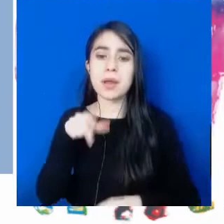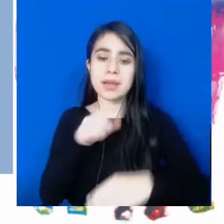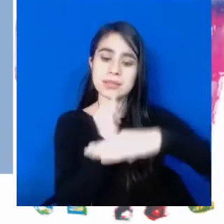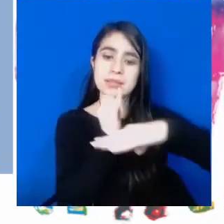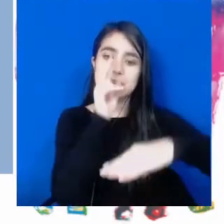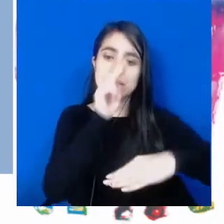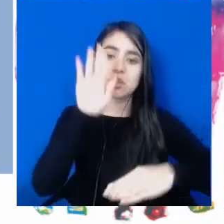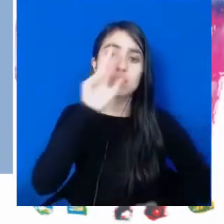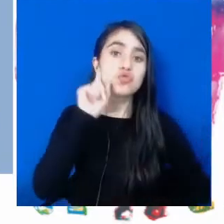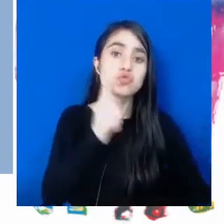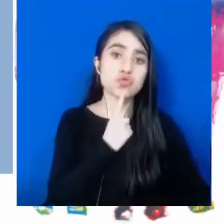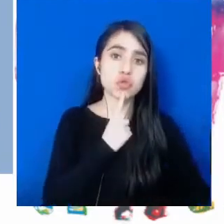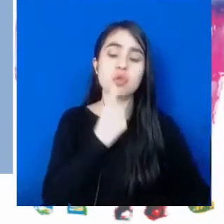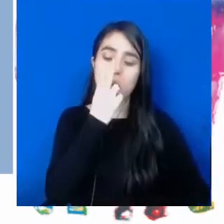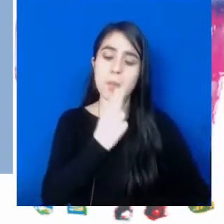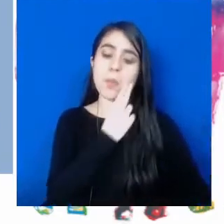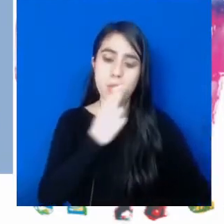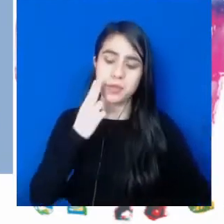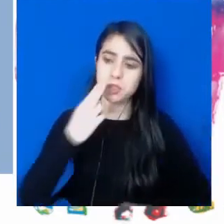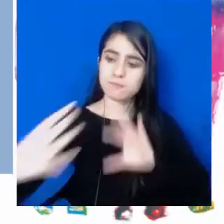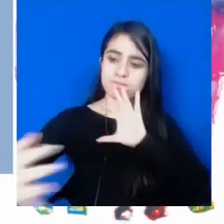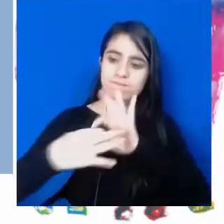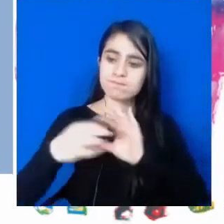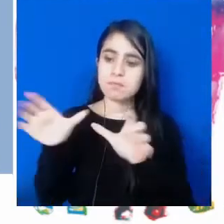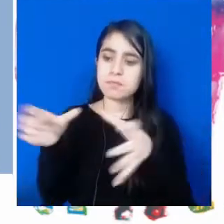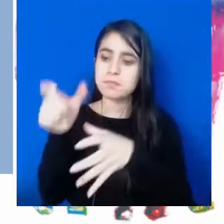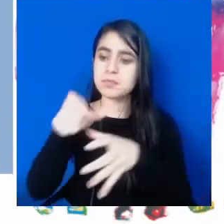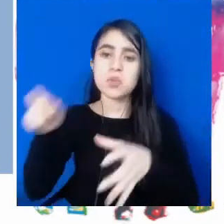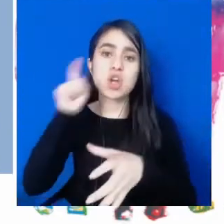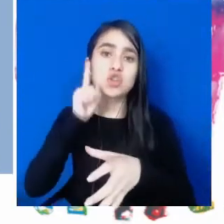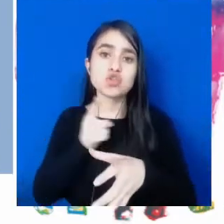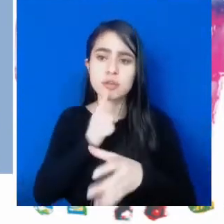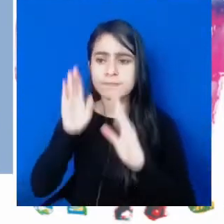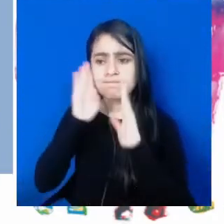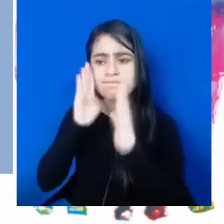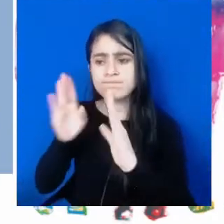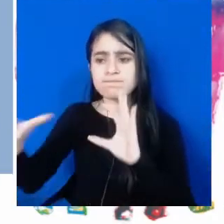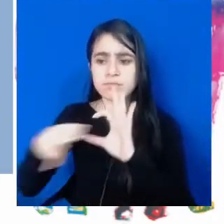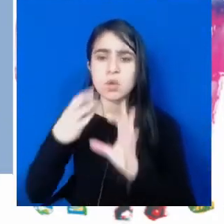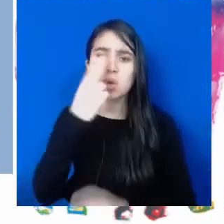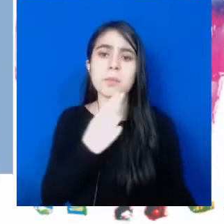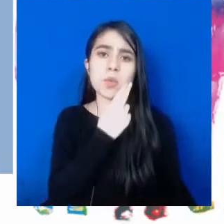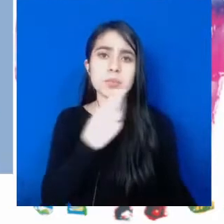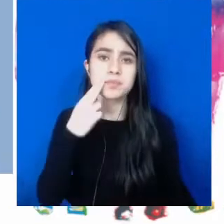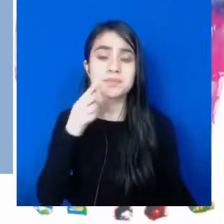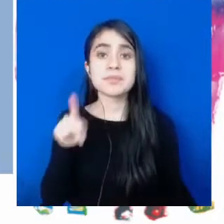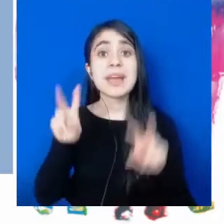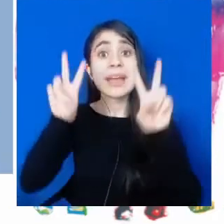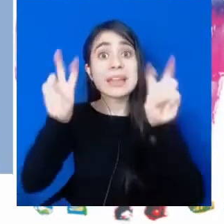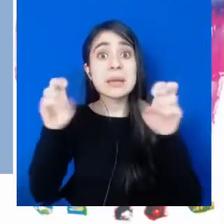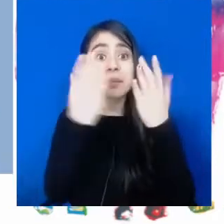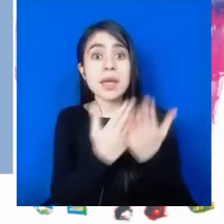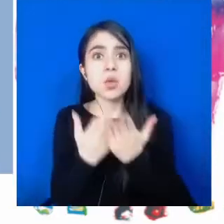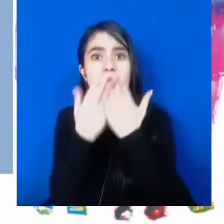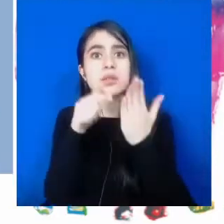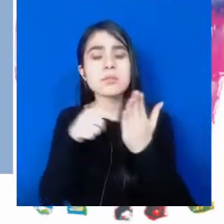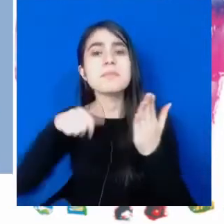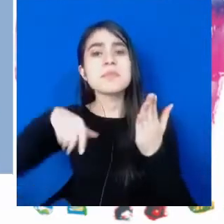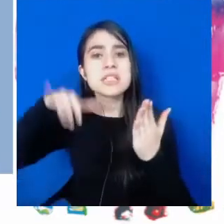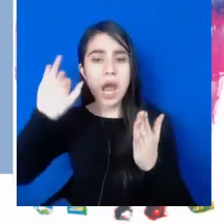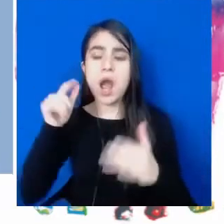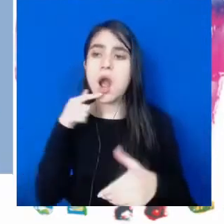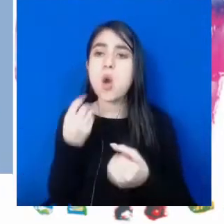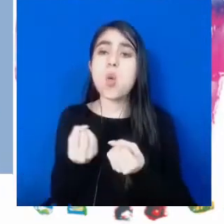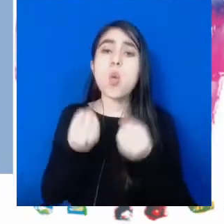del Instituto Nacional para Sordos con la población sorda, con las personas sordas. En educación, hay que resaltar,